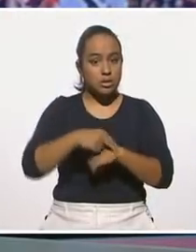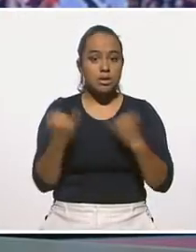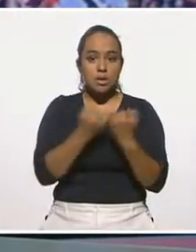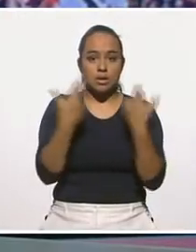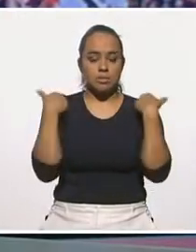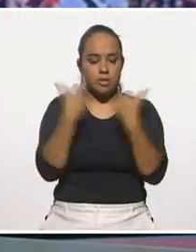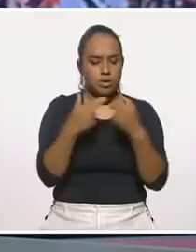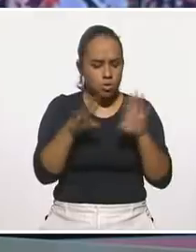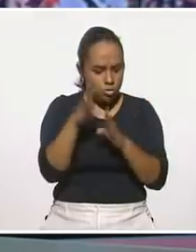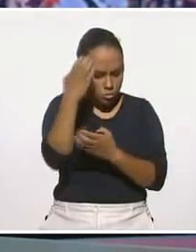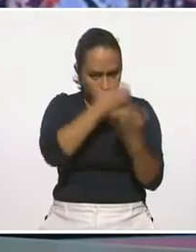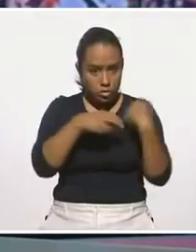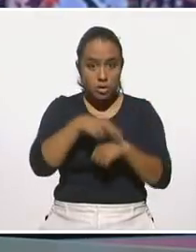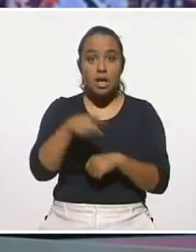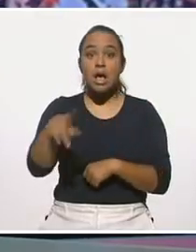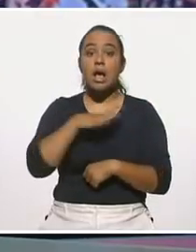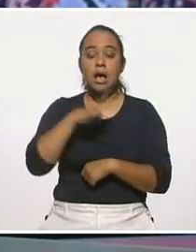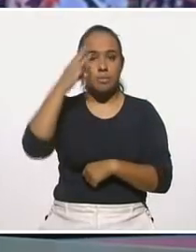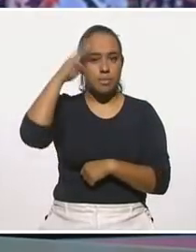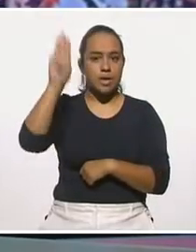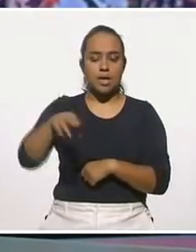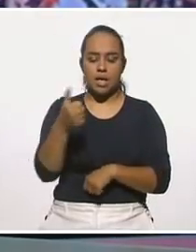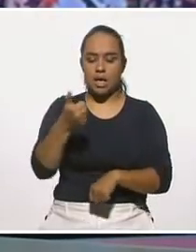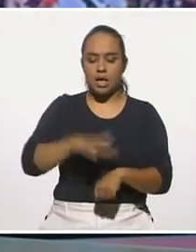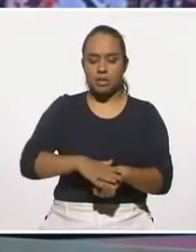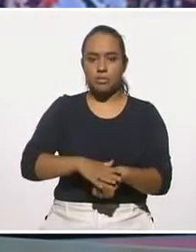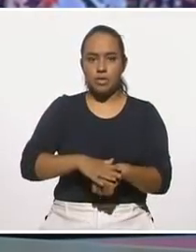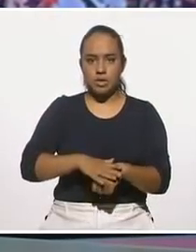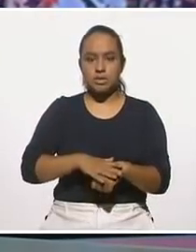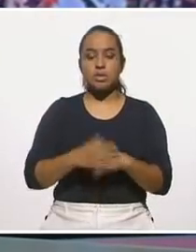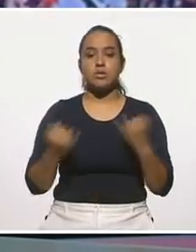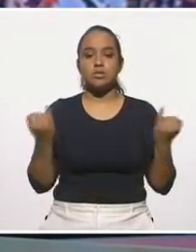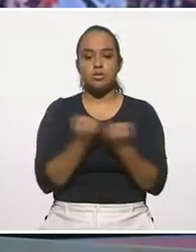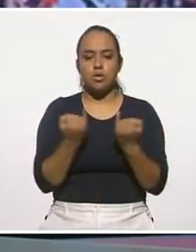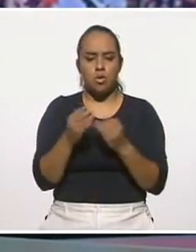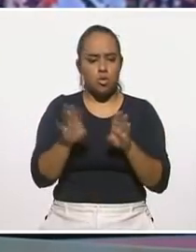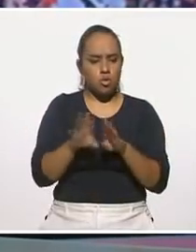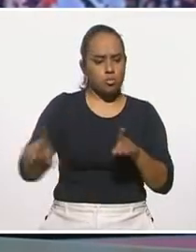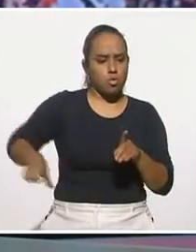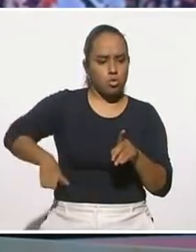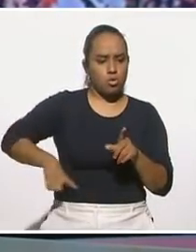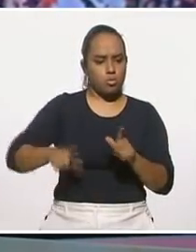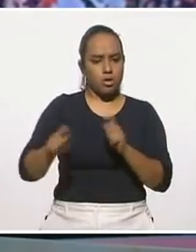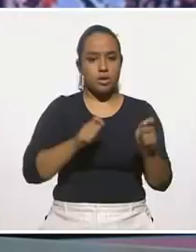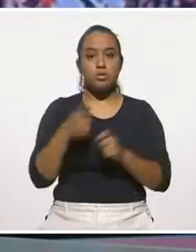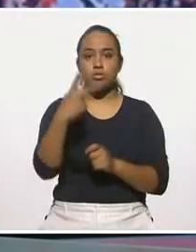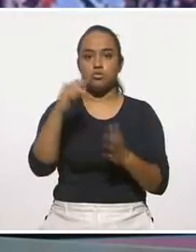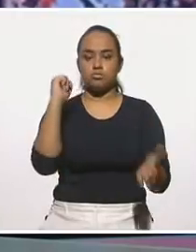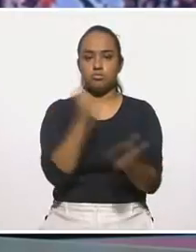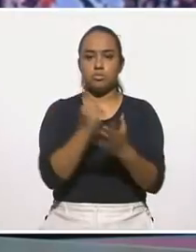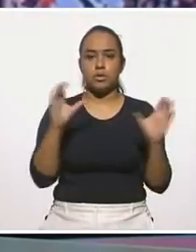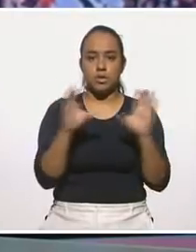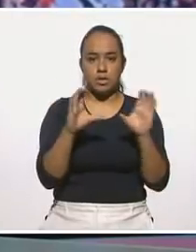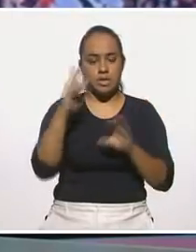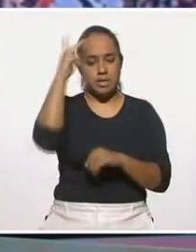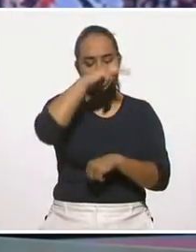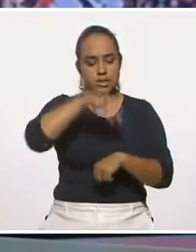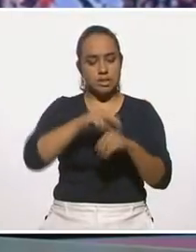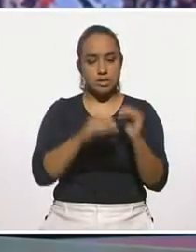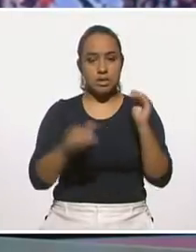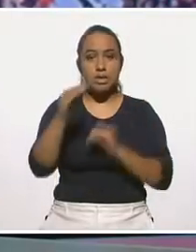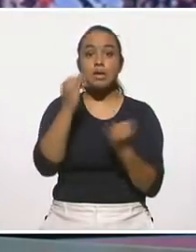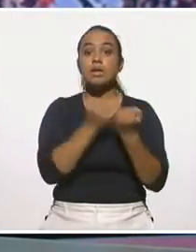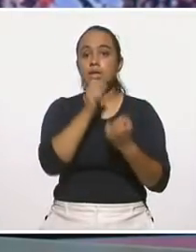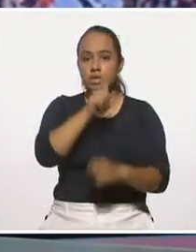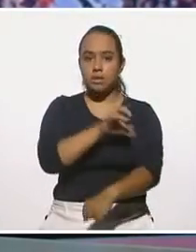clínica. Cuenta con una maestría en administración pública y gestión gubernamental, certificado por el Consejo Nacional de Psiquiatría. También